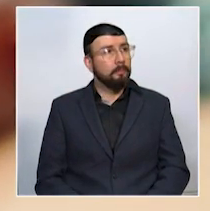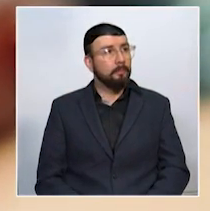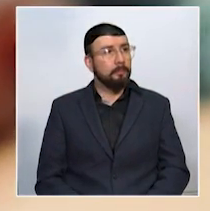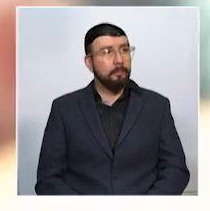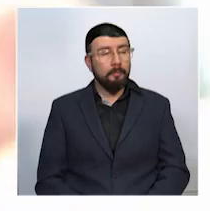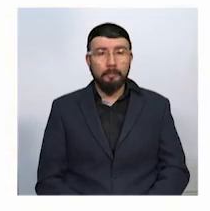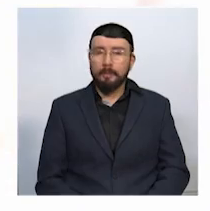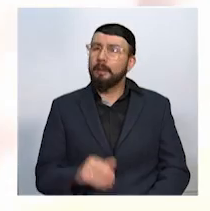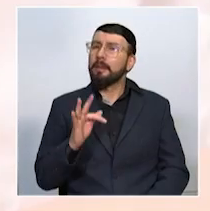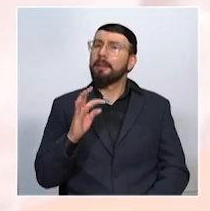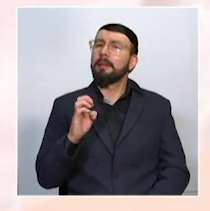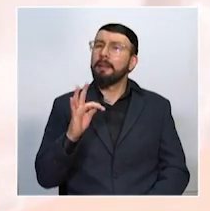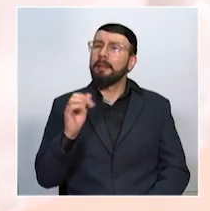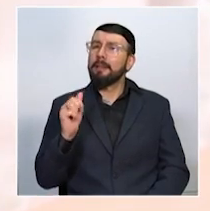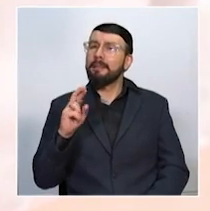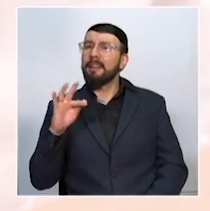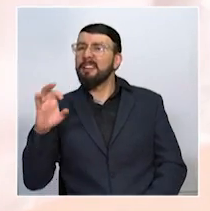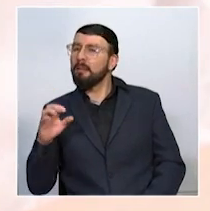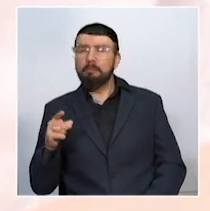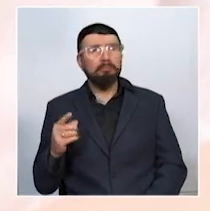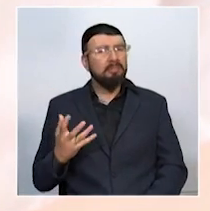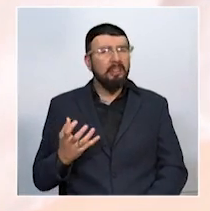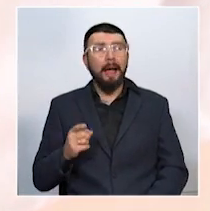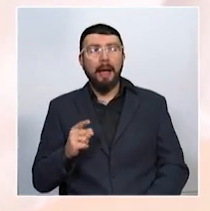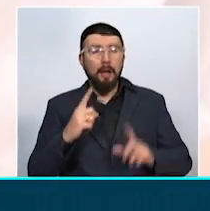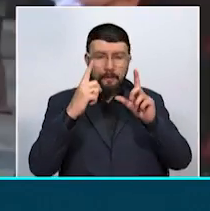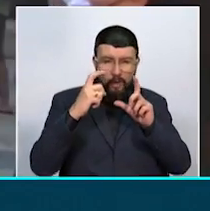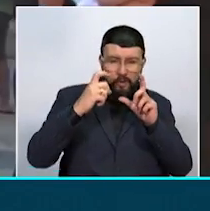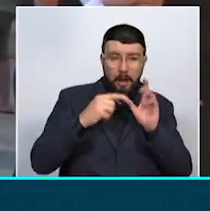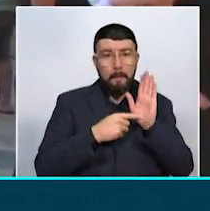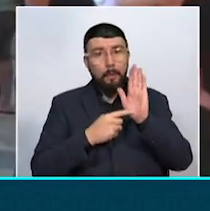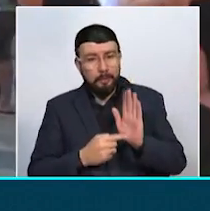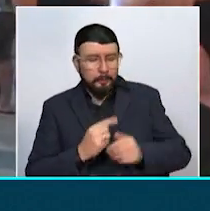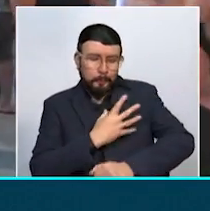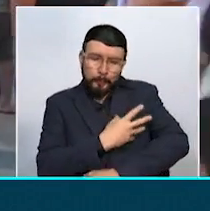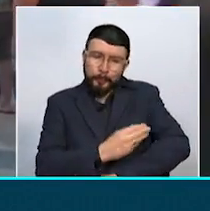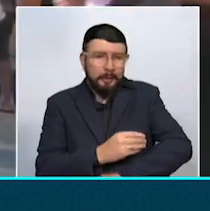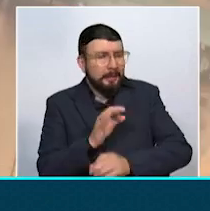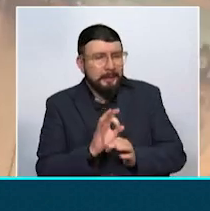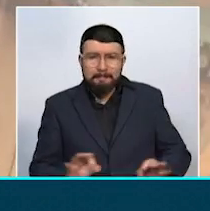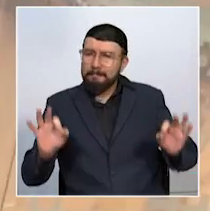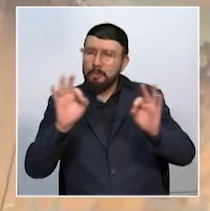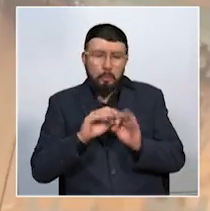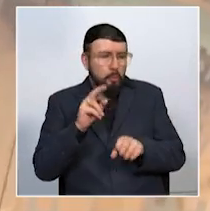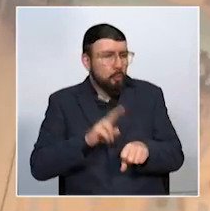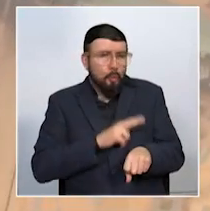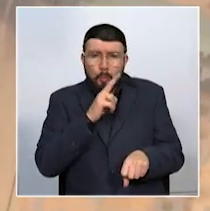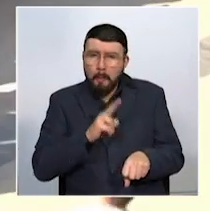Teta Arte es un proyecto artístico que busca a través de la fotografía visibilizar la lactancia materna como un acto humano y natural.